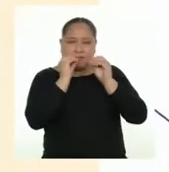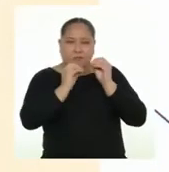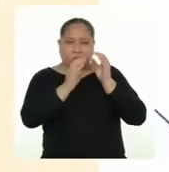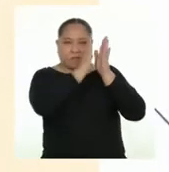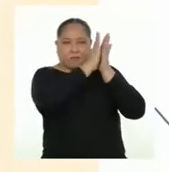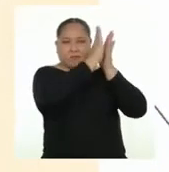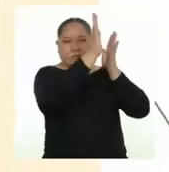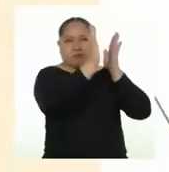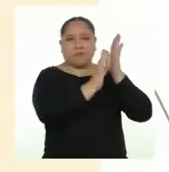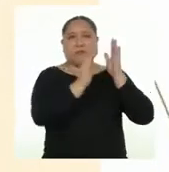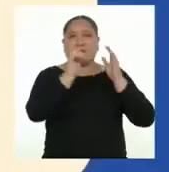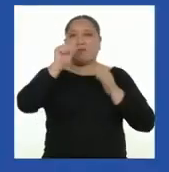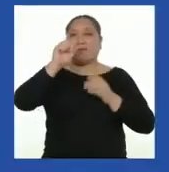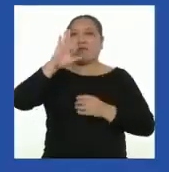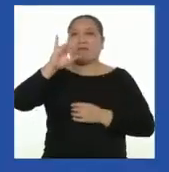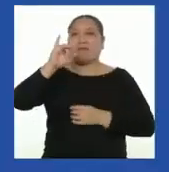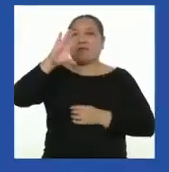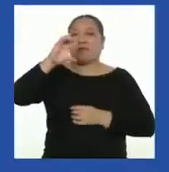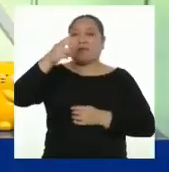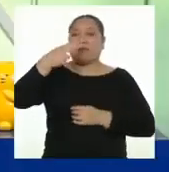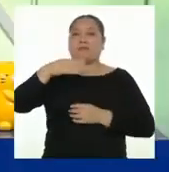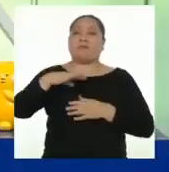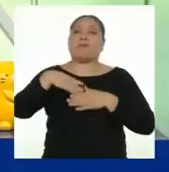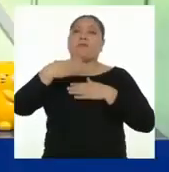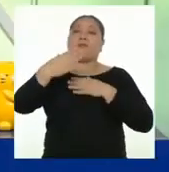luego publicaremos.